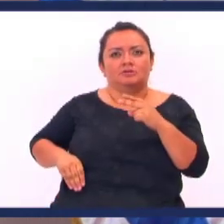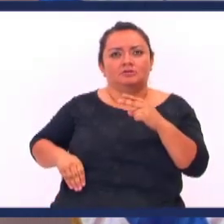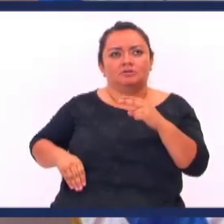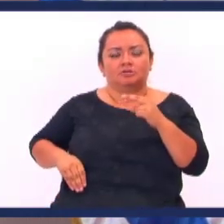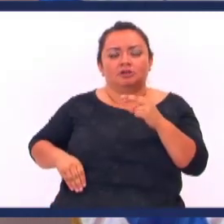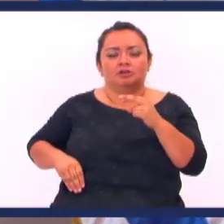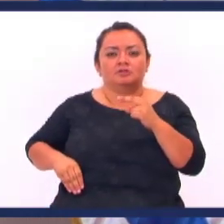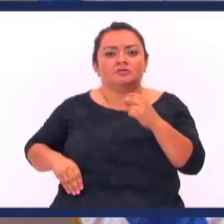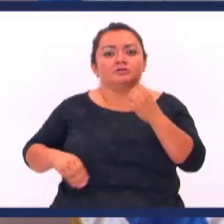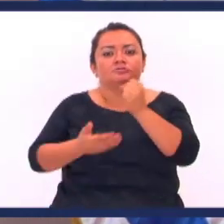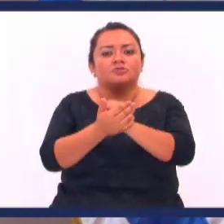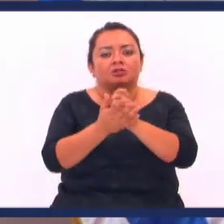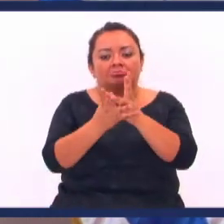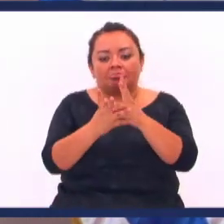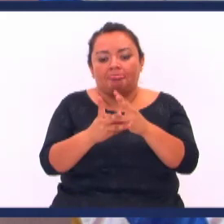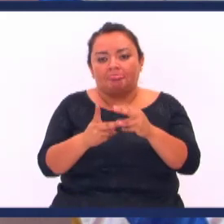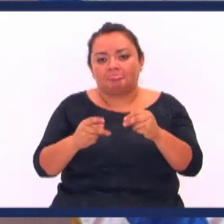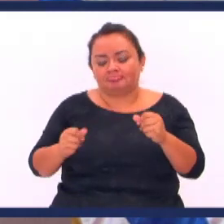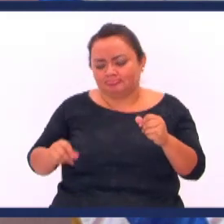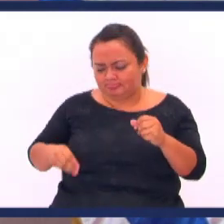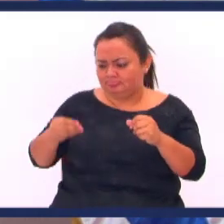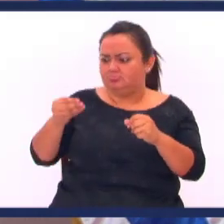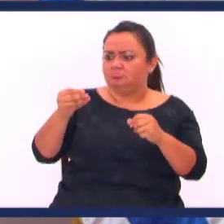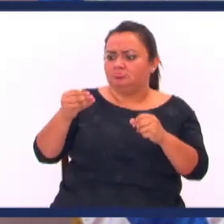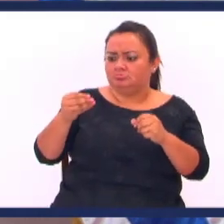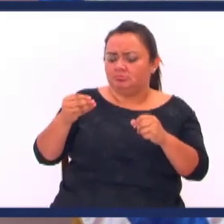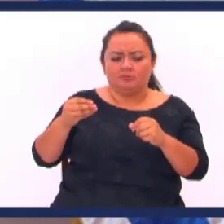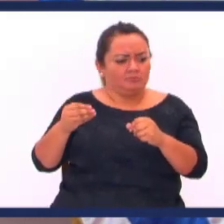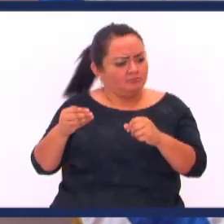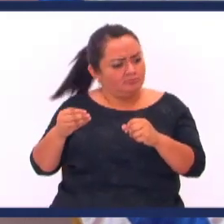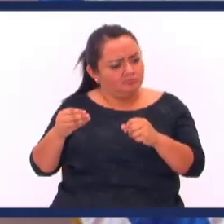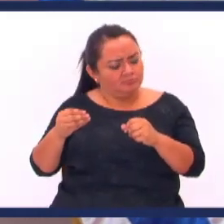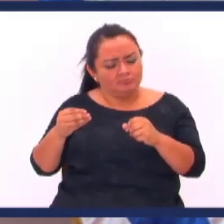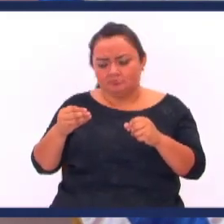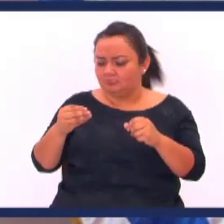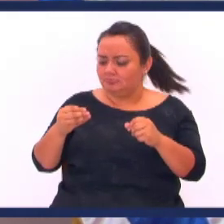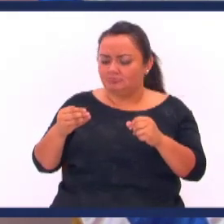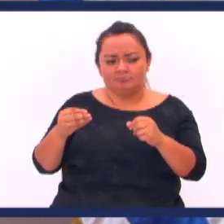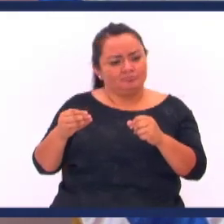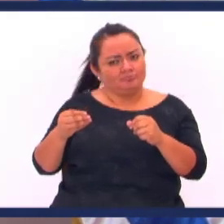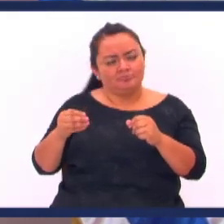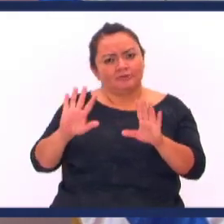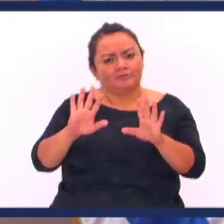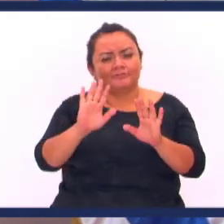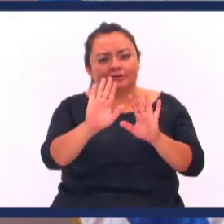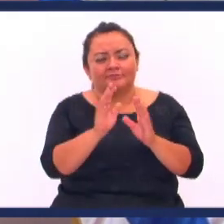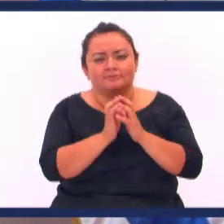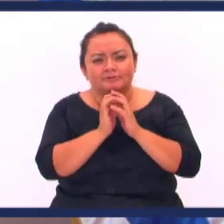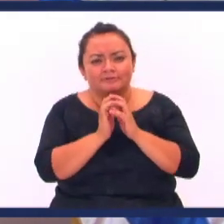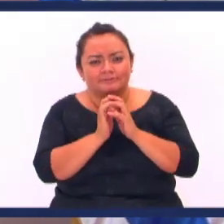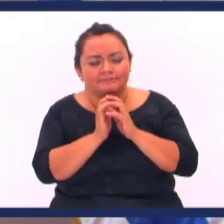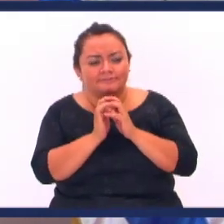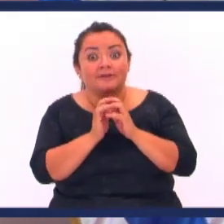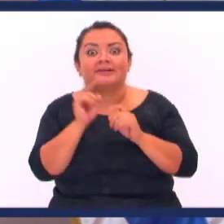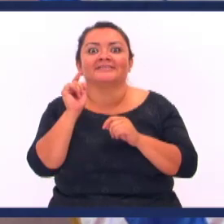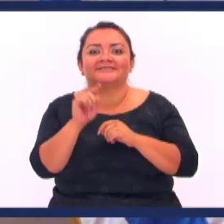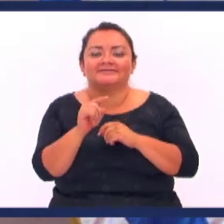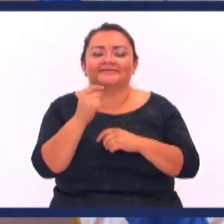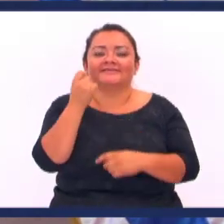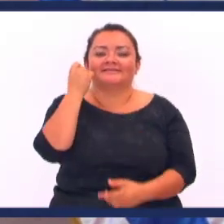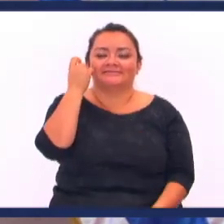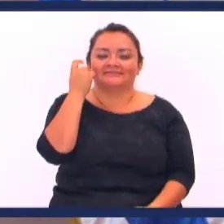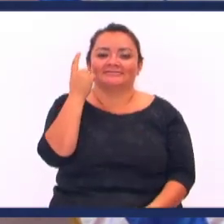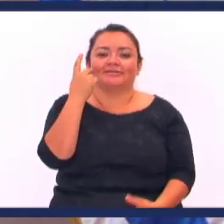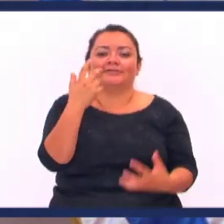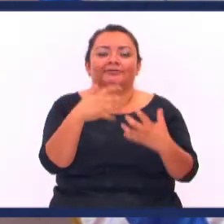chocolate Está completamente Derretido Y ve que el fenómeno No es repetitivo Y dijo No espérate Aquí hay algo Y así fue Como